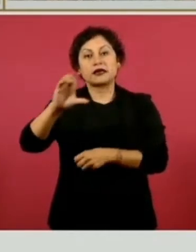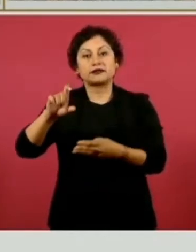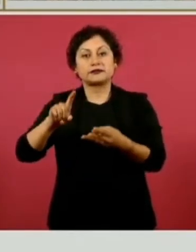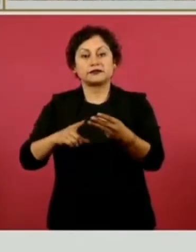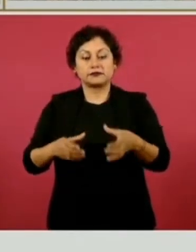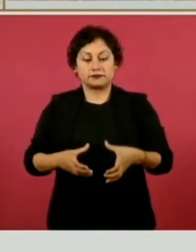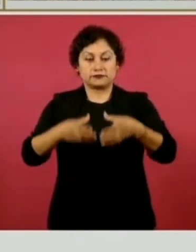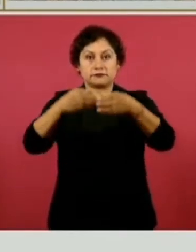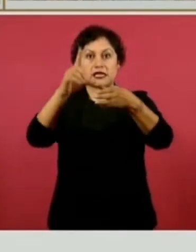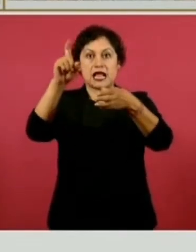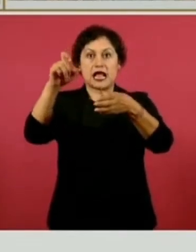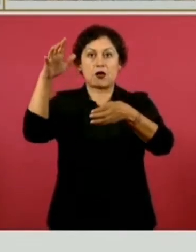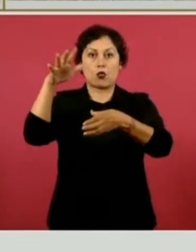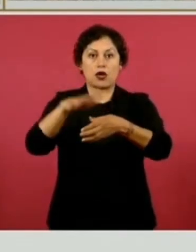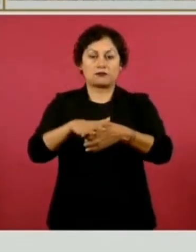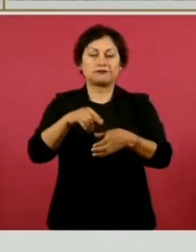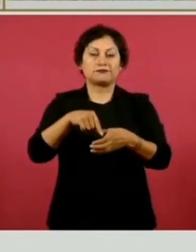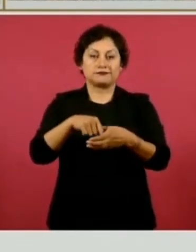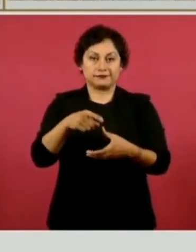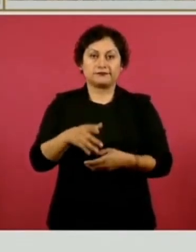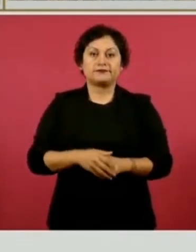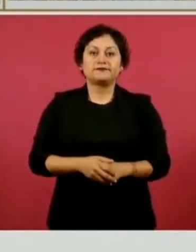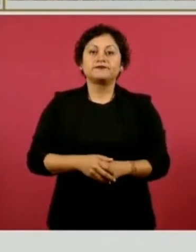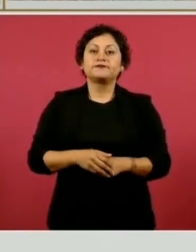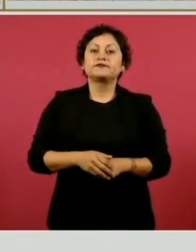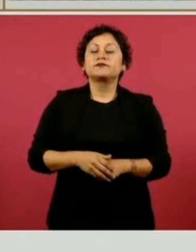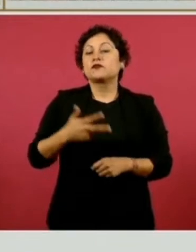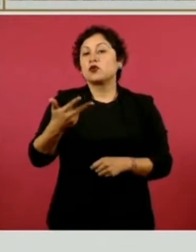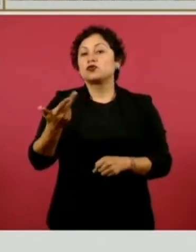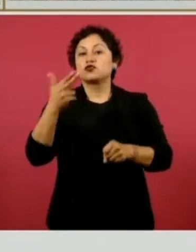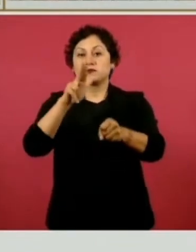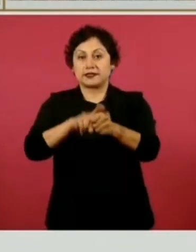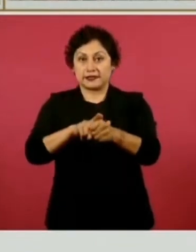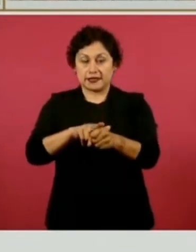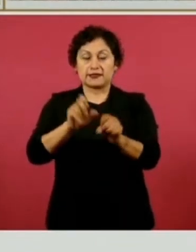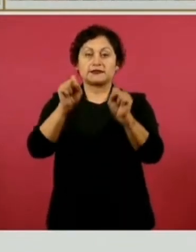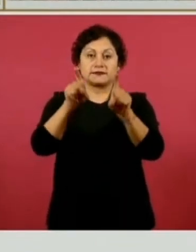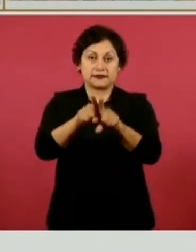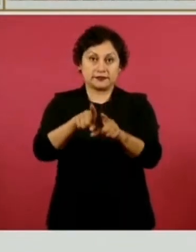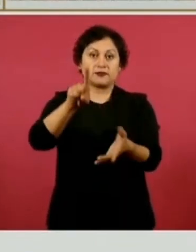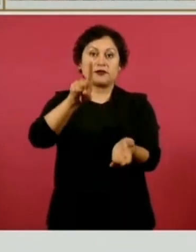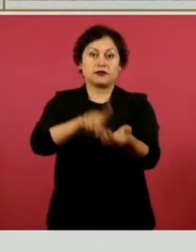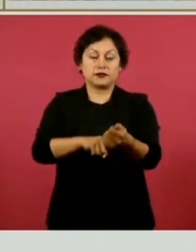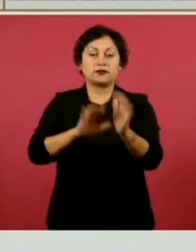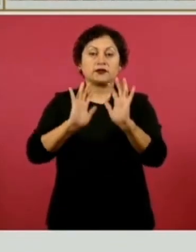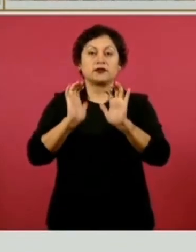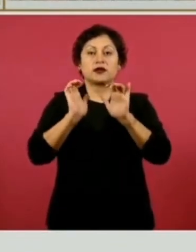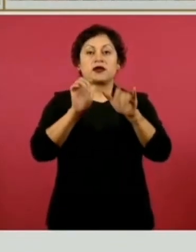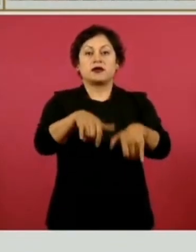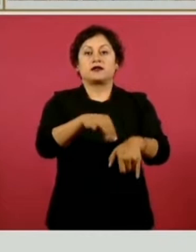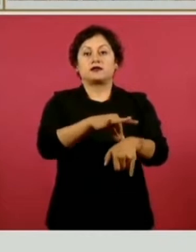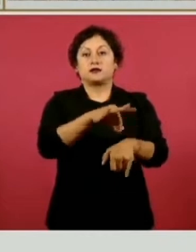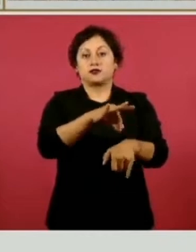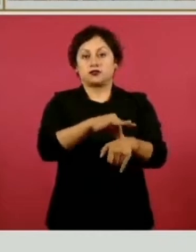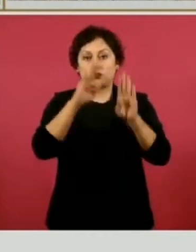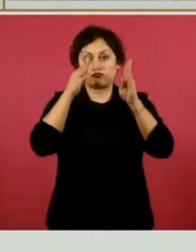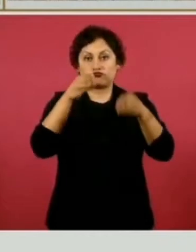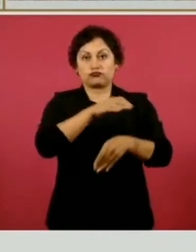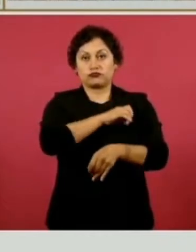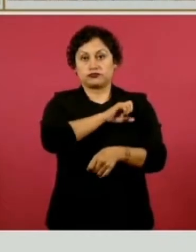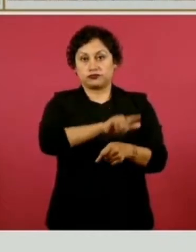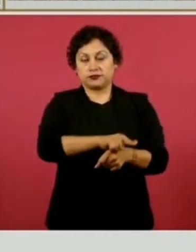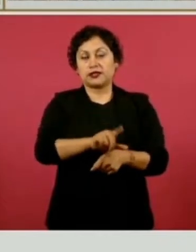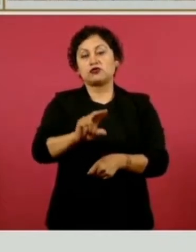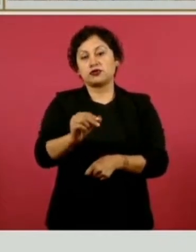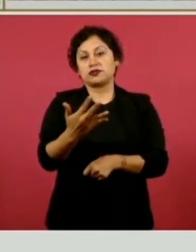También en los 18 hospitales IMSS Bienestar de Sonora ya hay un avance en la contratación de médicos especialistas del 85